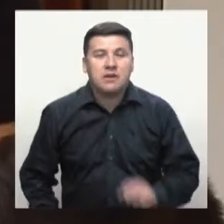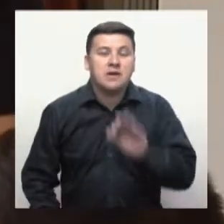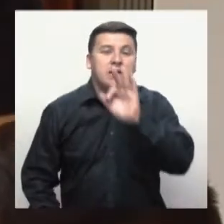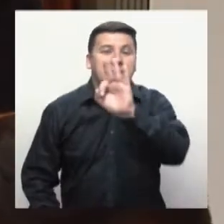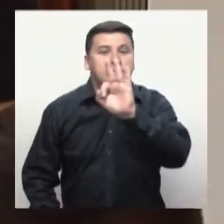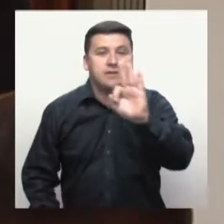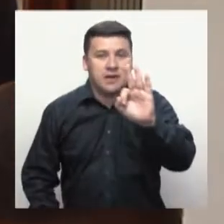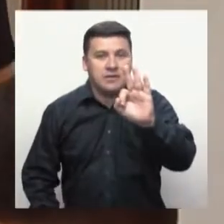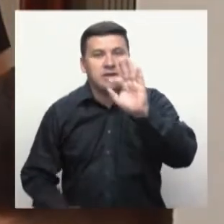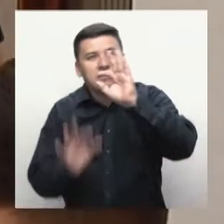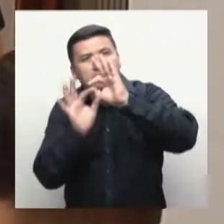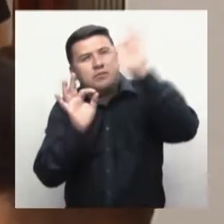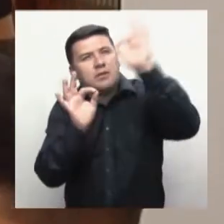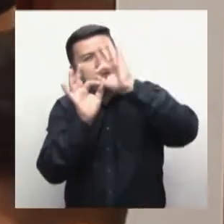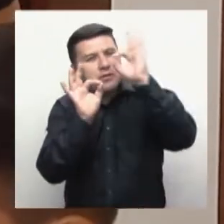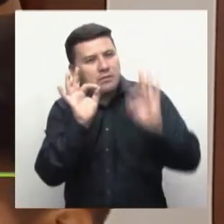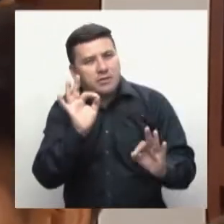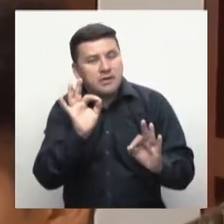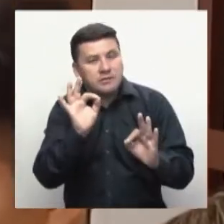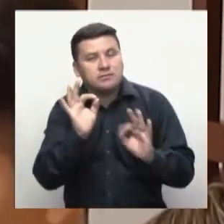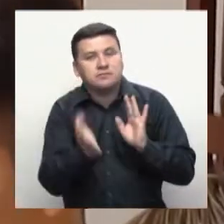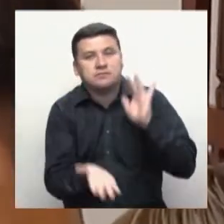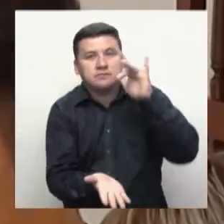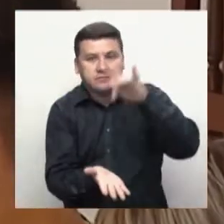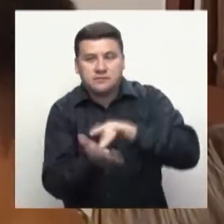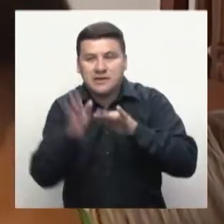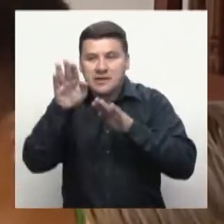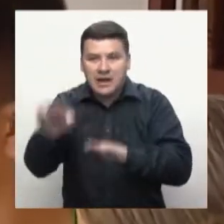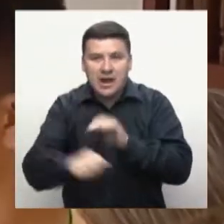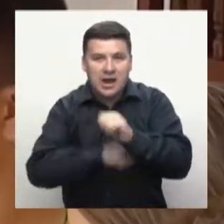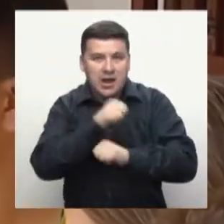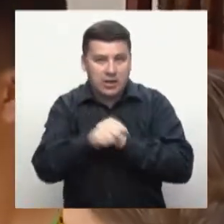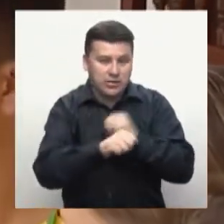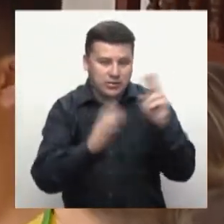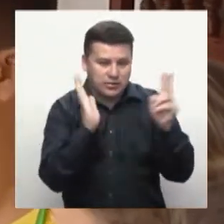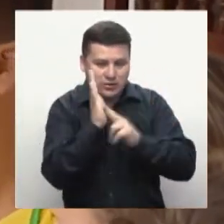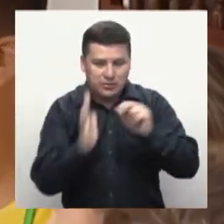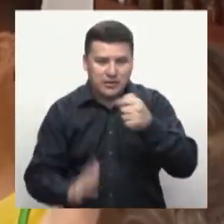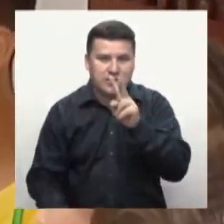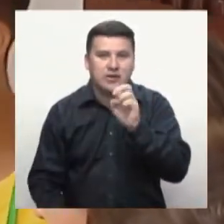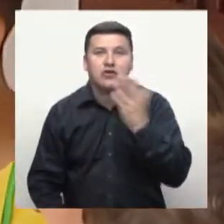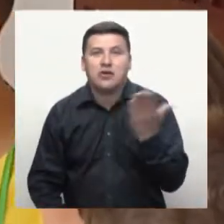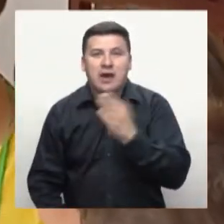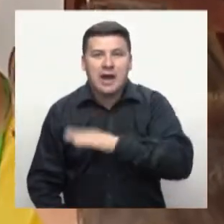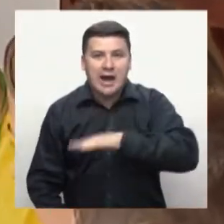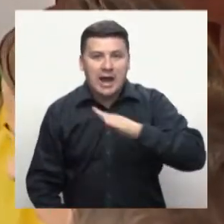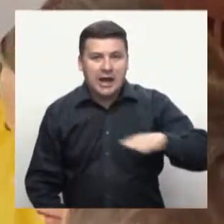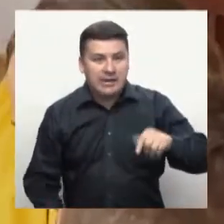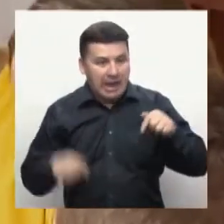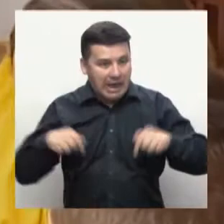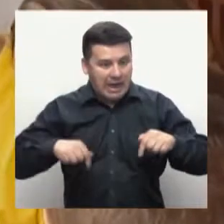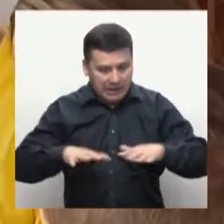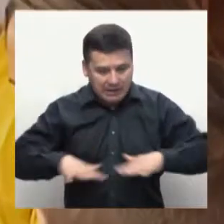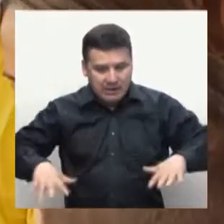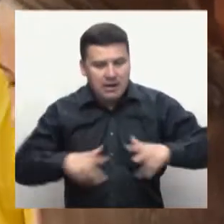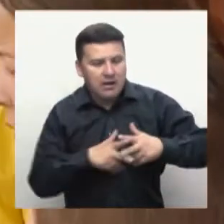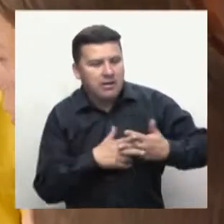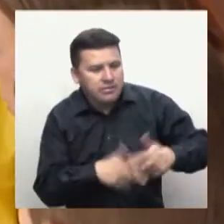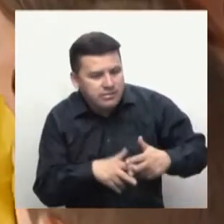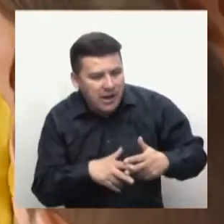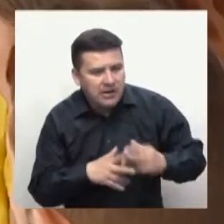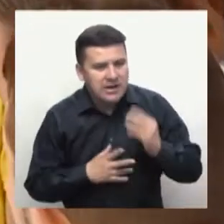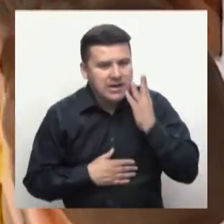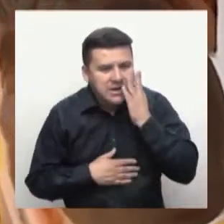Las 33 regionales del SENA estuvieron visibles en la primera cumbre de representantes de 2017 que se desarrolló en Antioquia. Desde aquí,